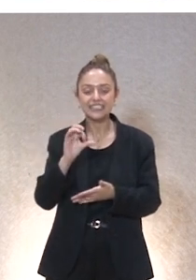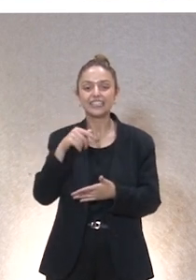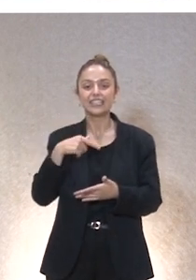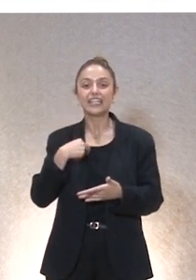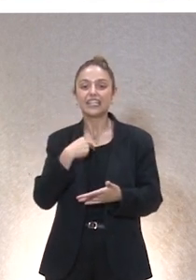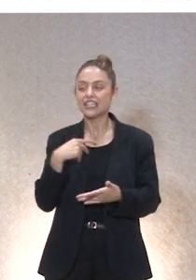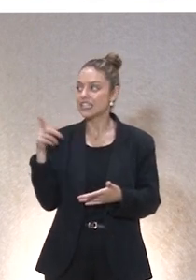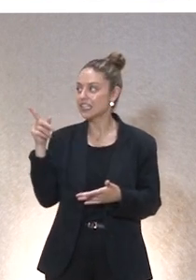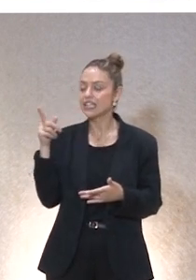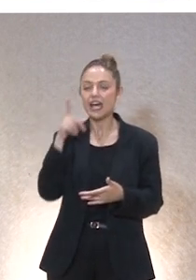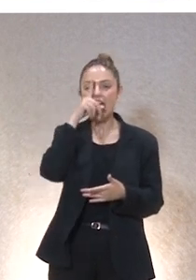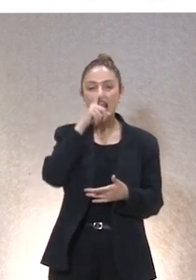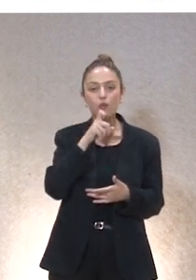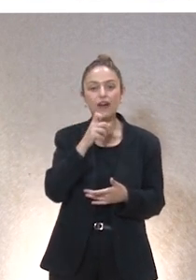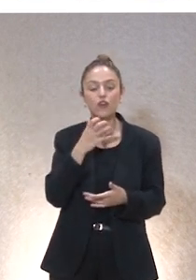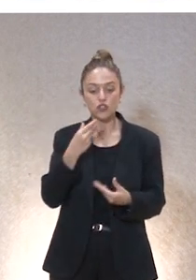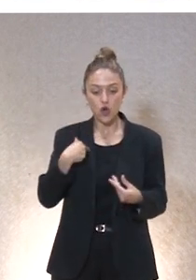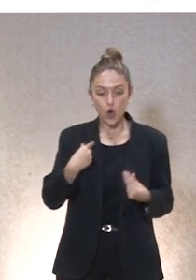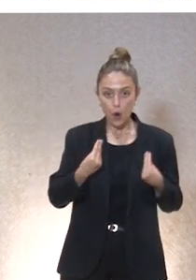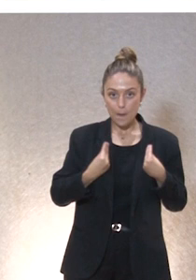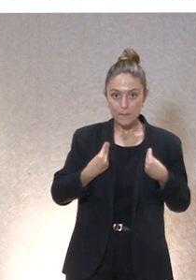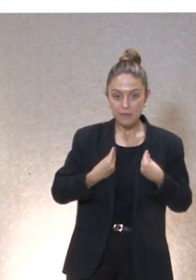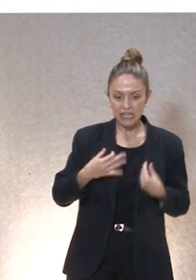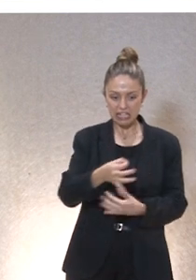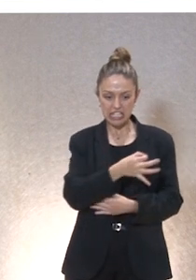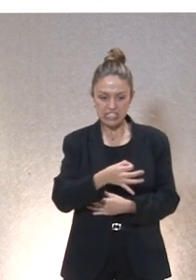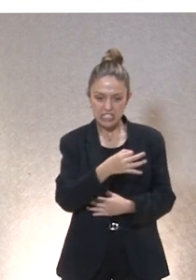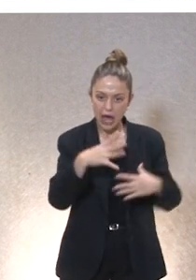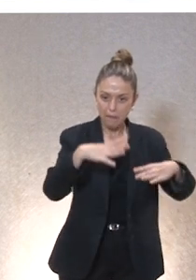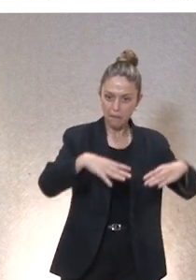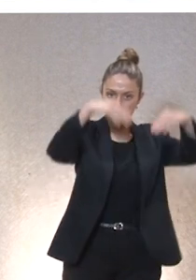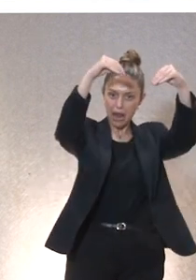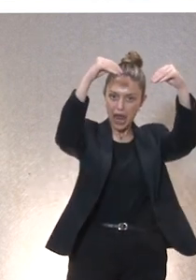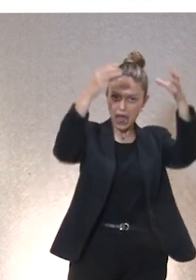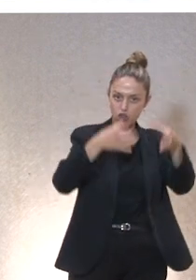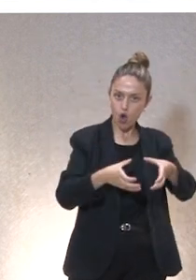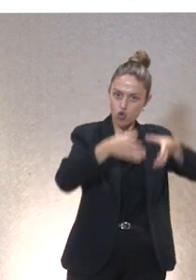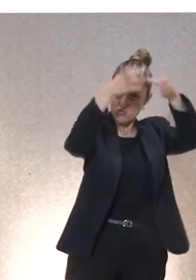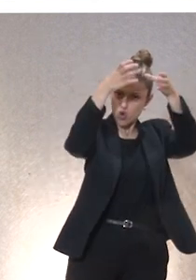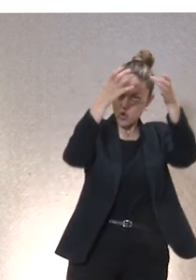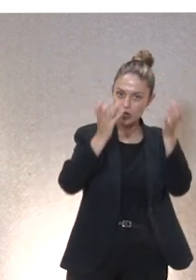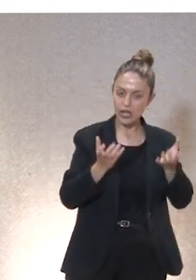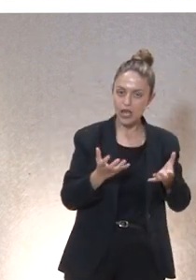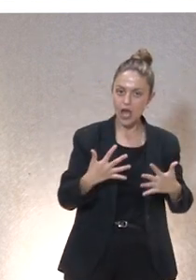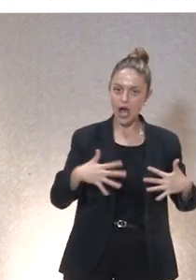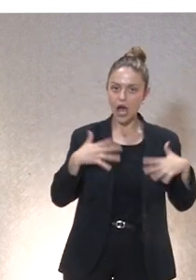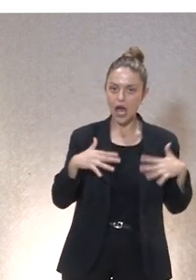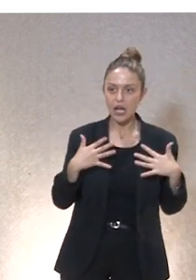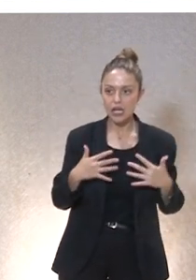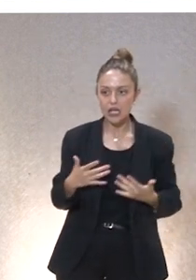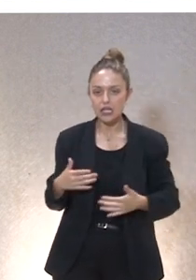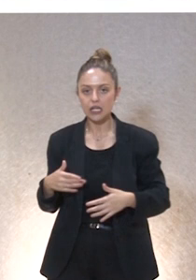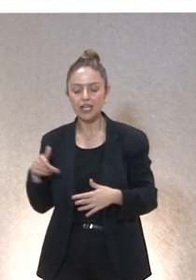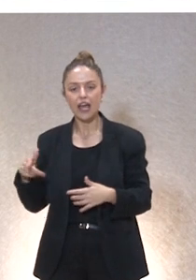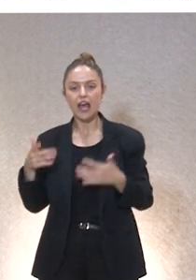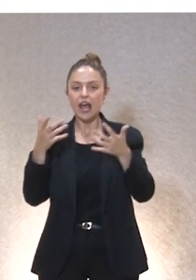vida y les recuerdo para vivir no quiero islas, palacios y torres que alegría más alta vivir en los pronombres el resto